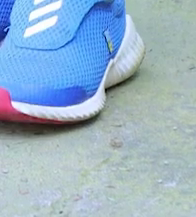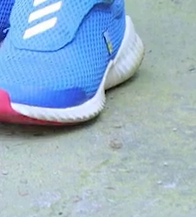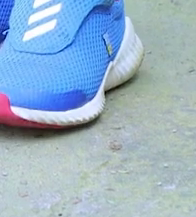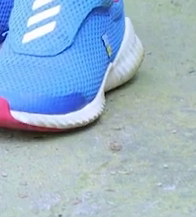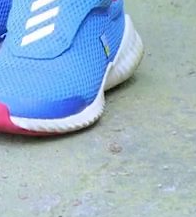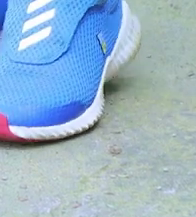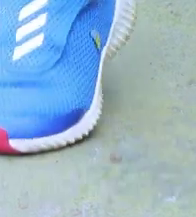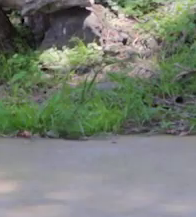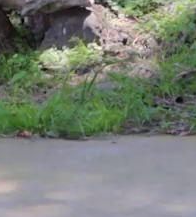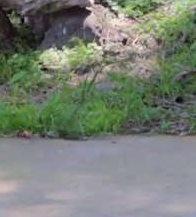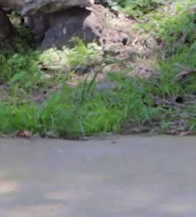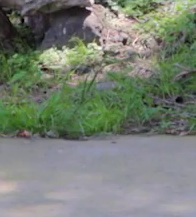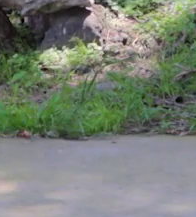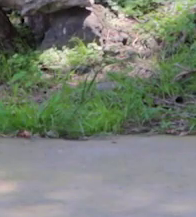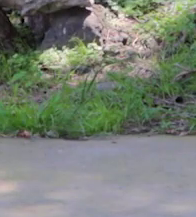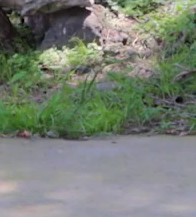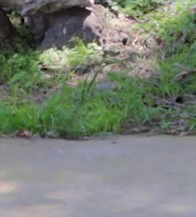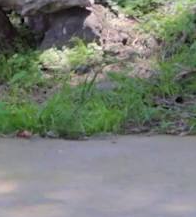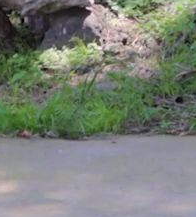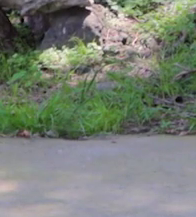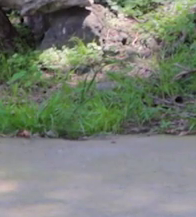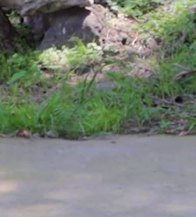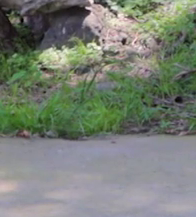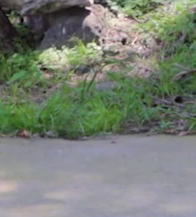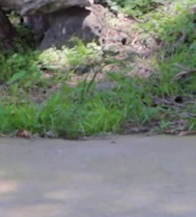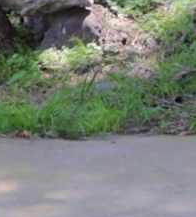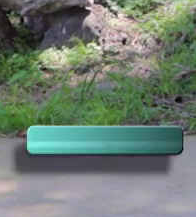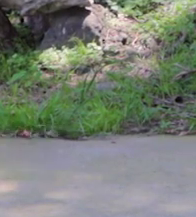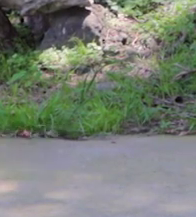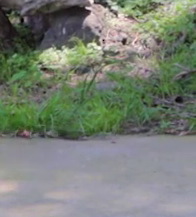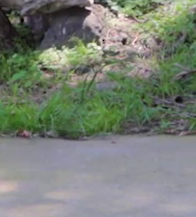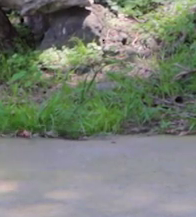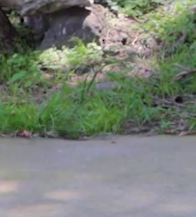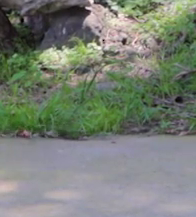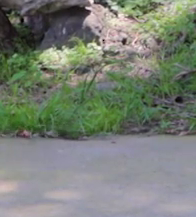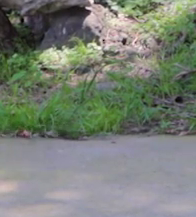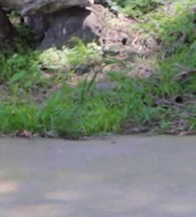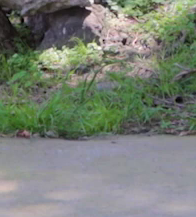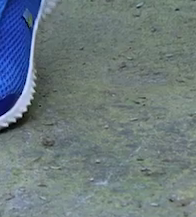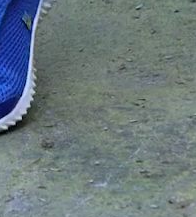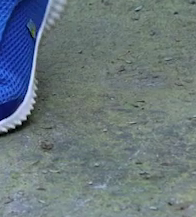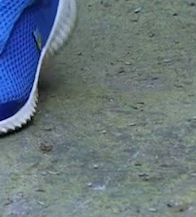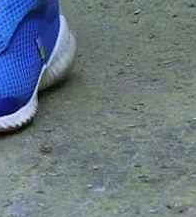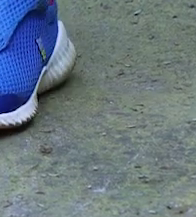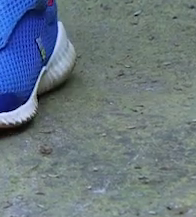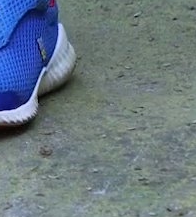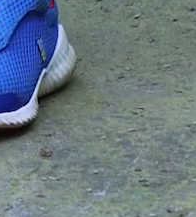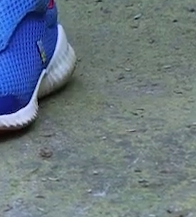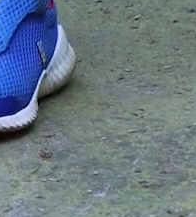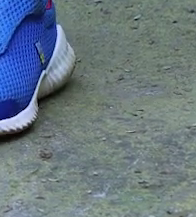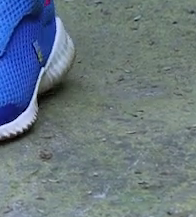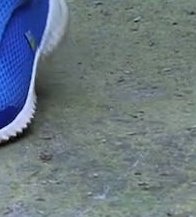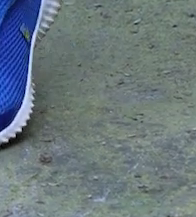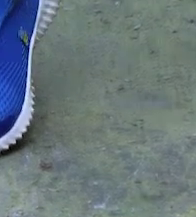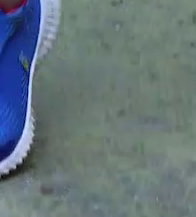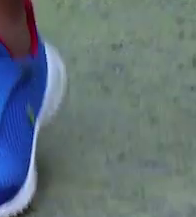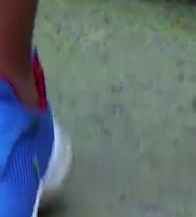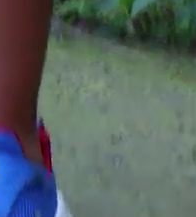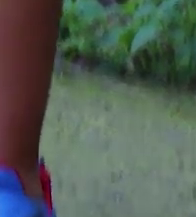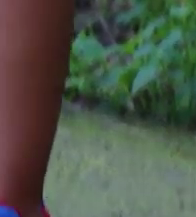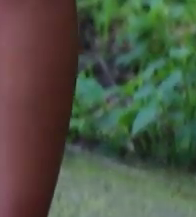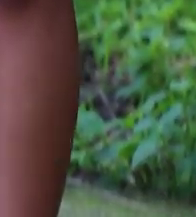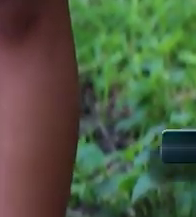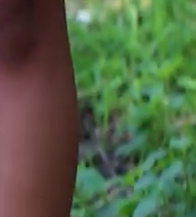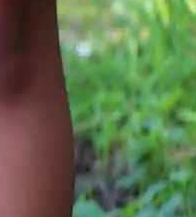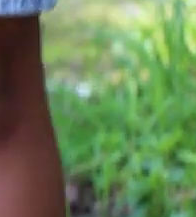rodillas. Bien. Otra más. Perfecto. Ahí está bien. Muy bien. Elevamos los talones.